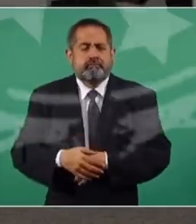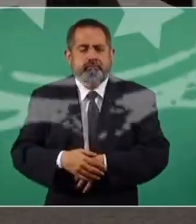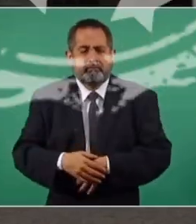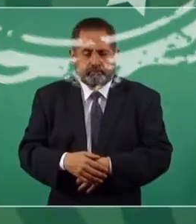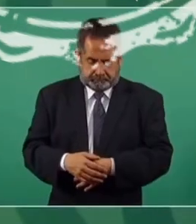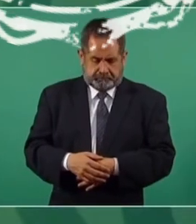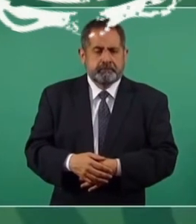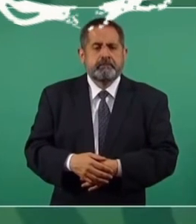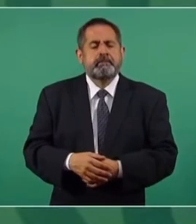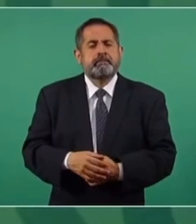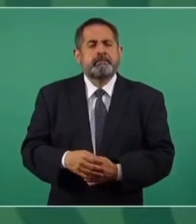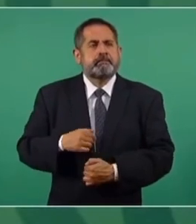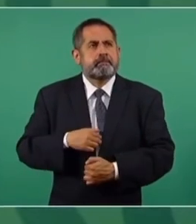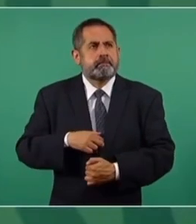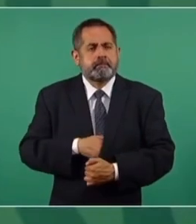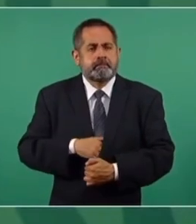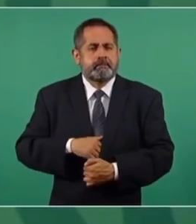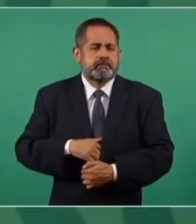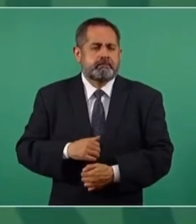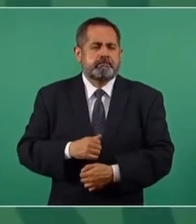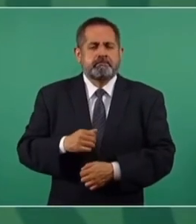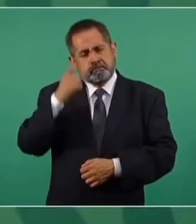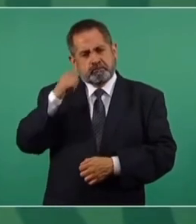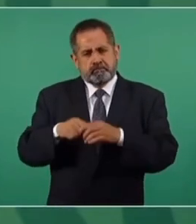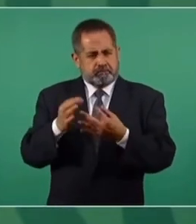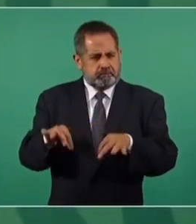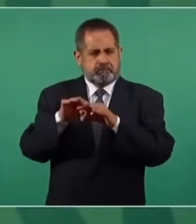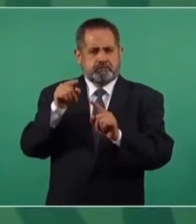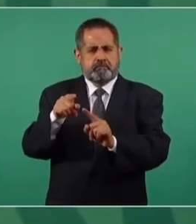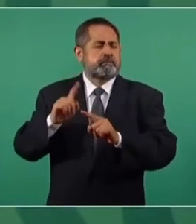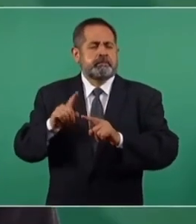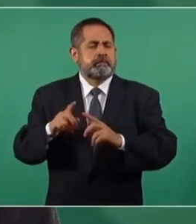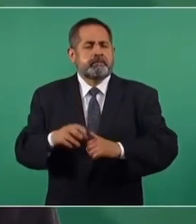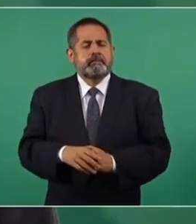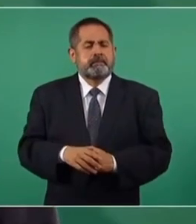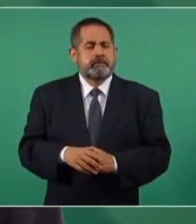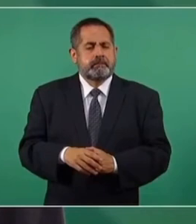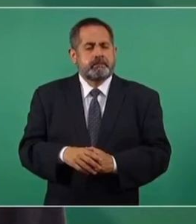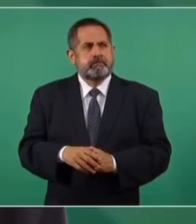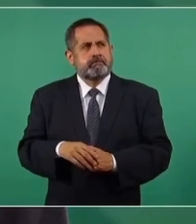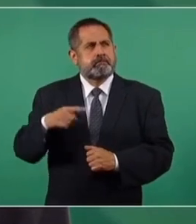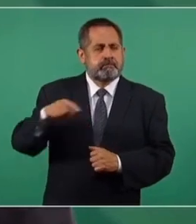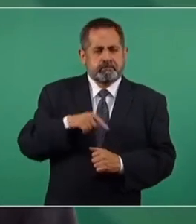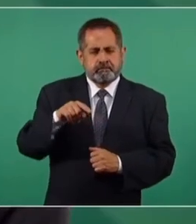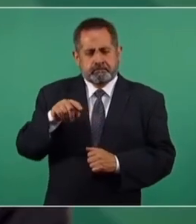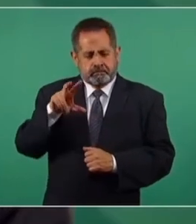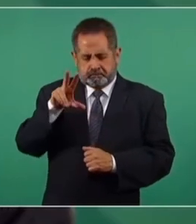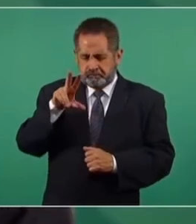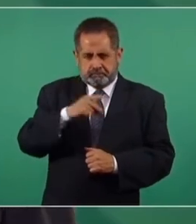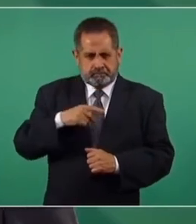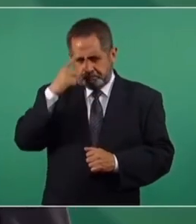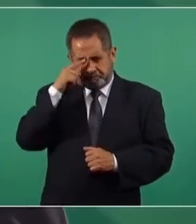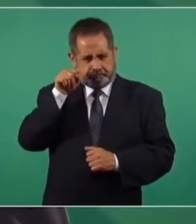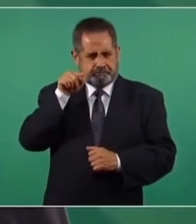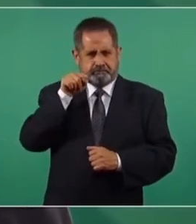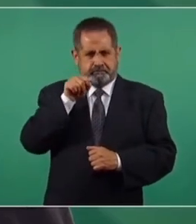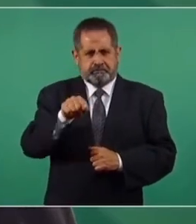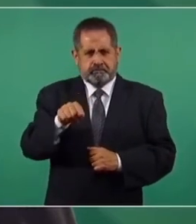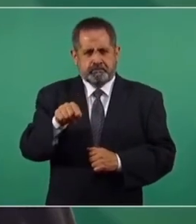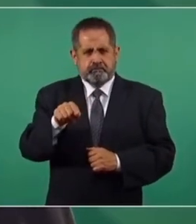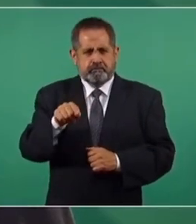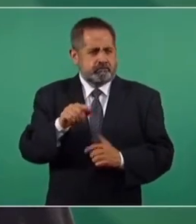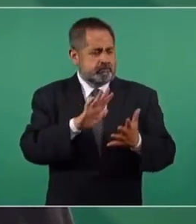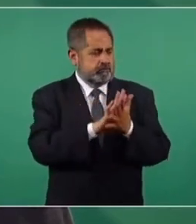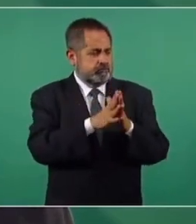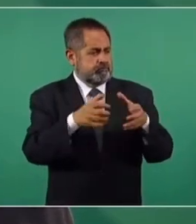Yo creo que es muy importante el que no se asocie la